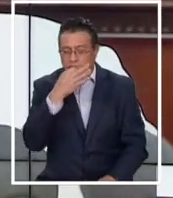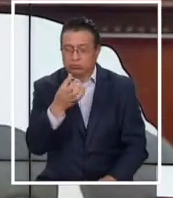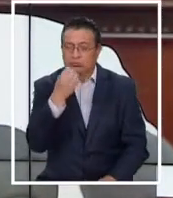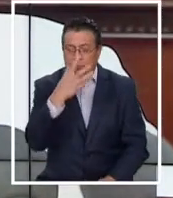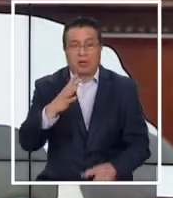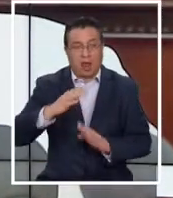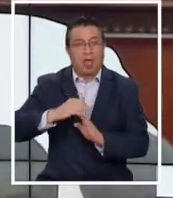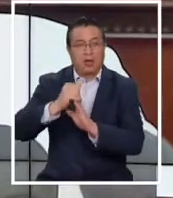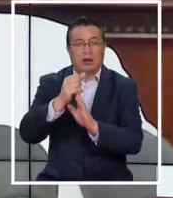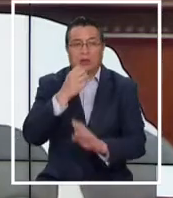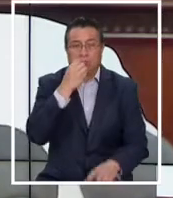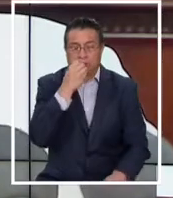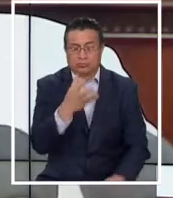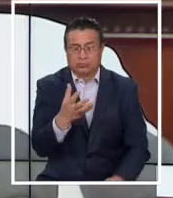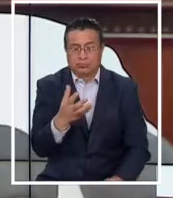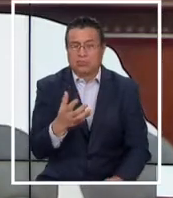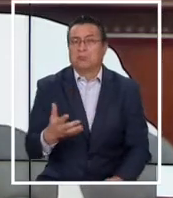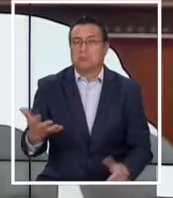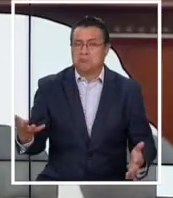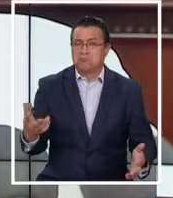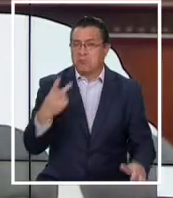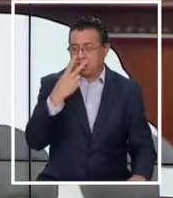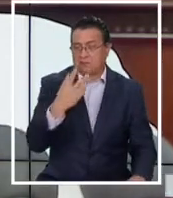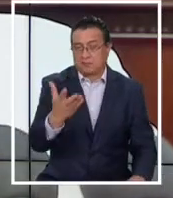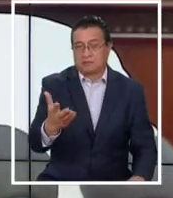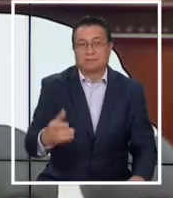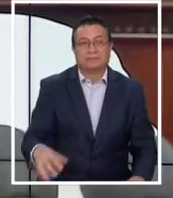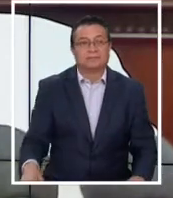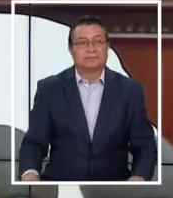propio líder. Anwar Farrar nos cuenta de qué se trata.